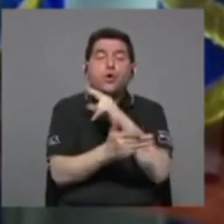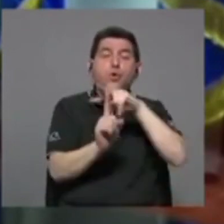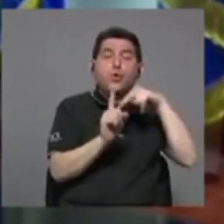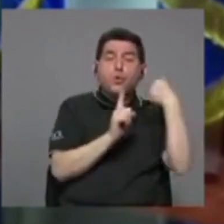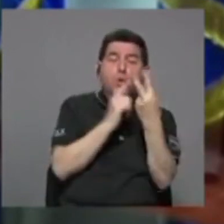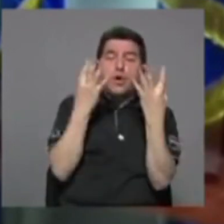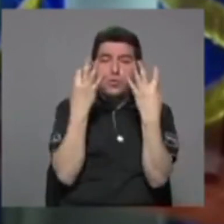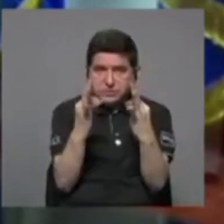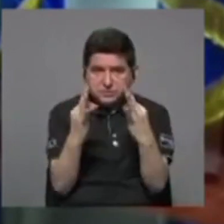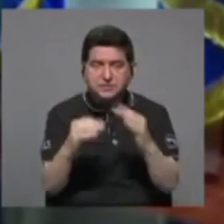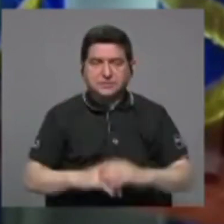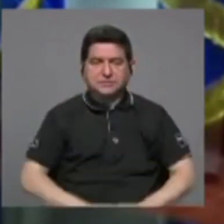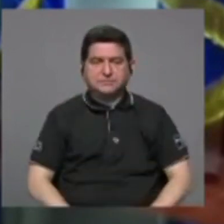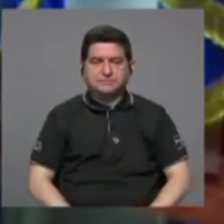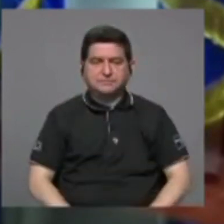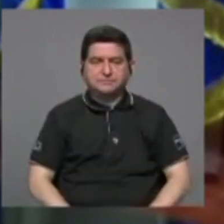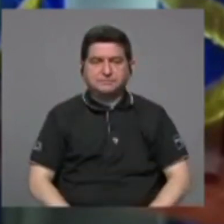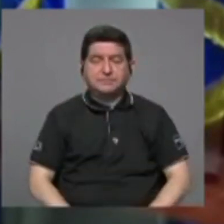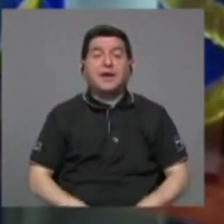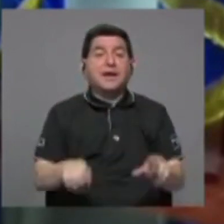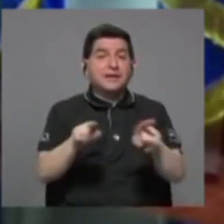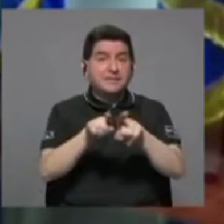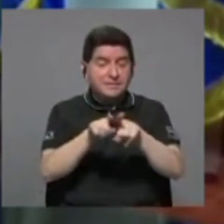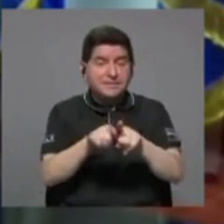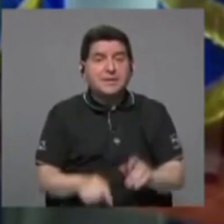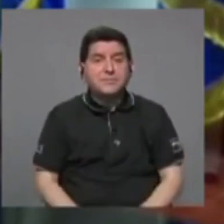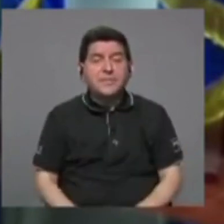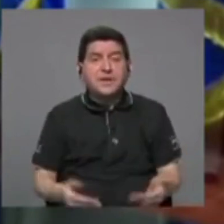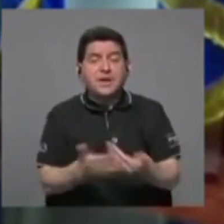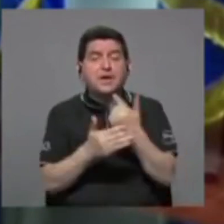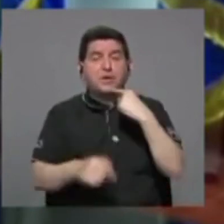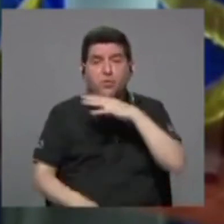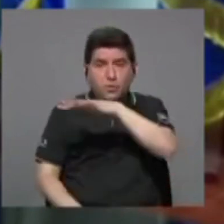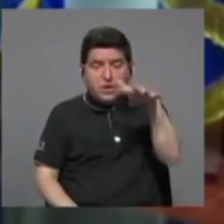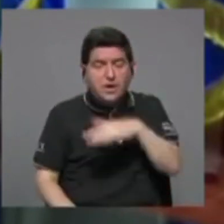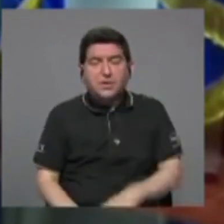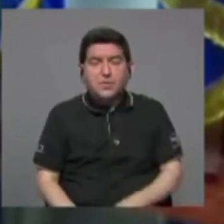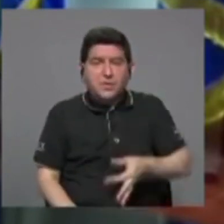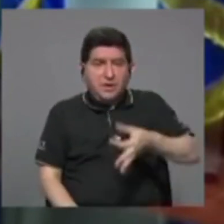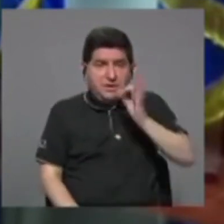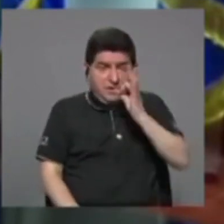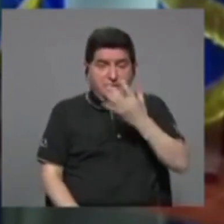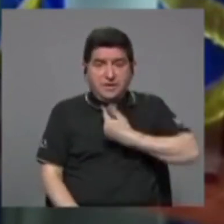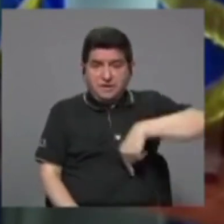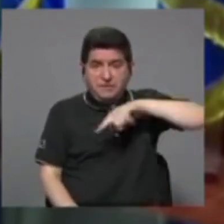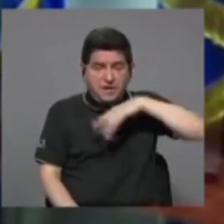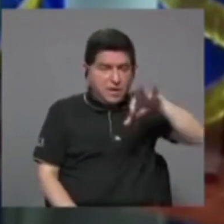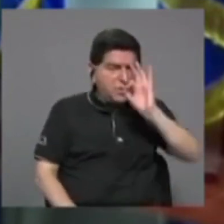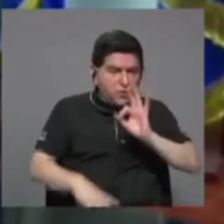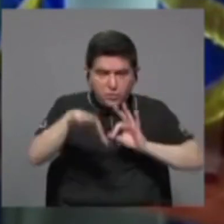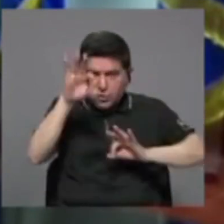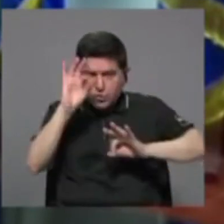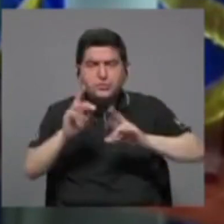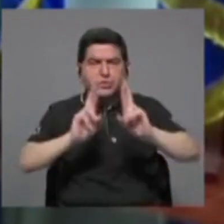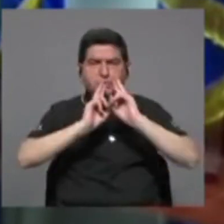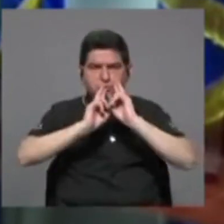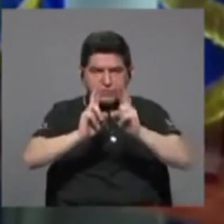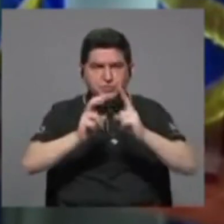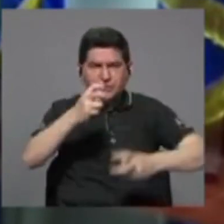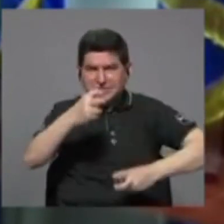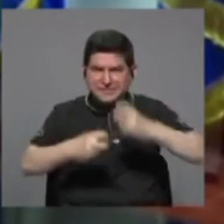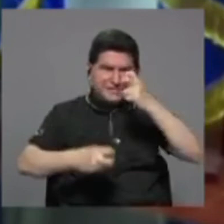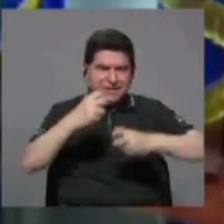y también lanzando nuevas realidades de café, que estamos seleccionando para responder a la